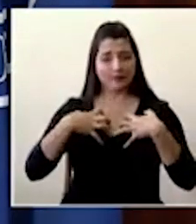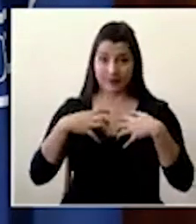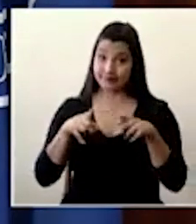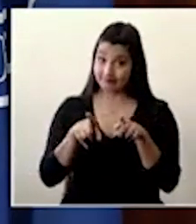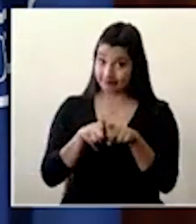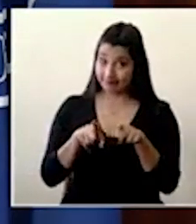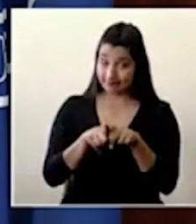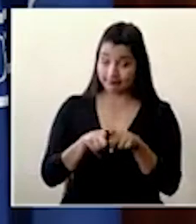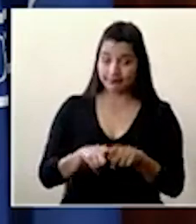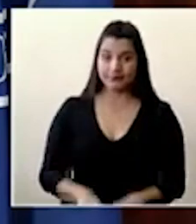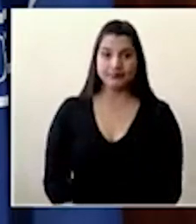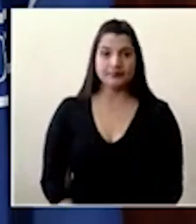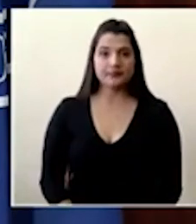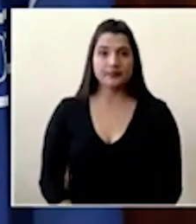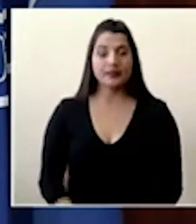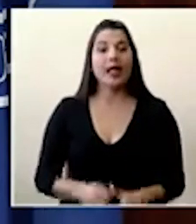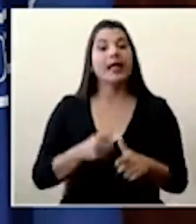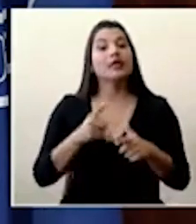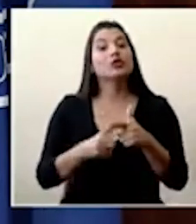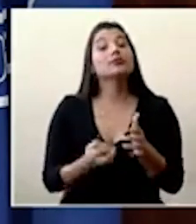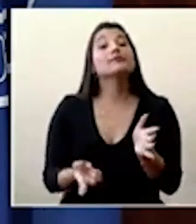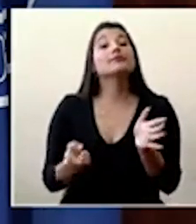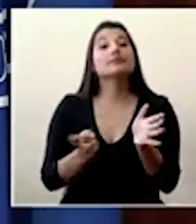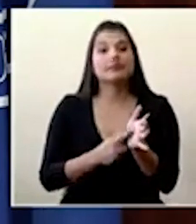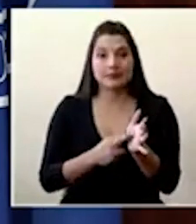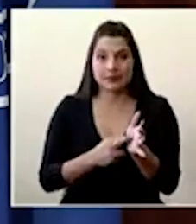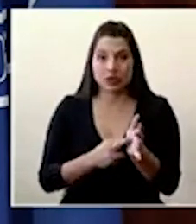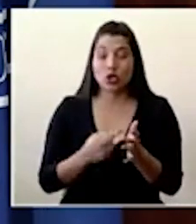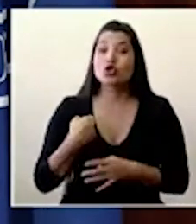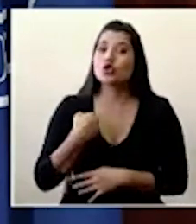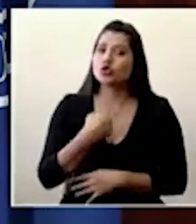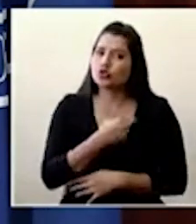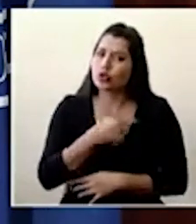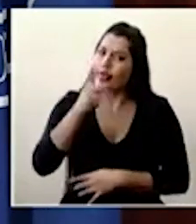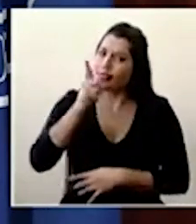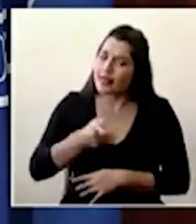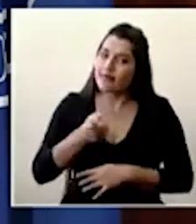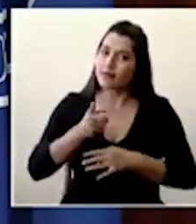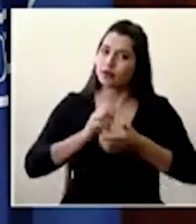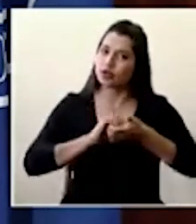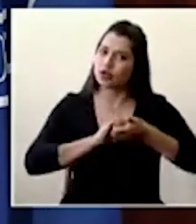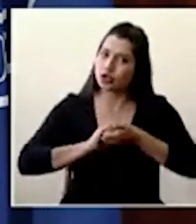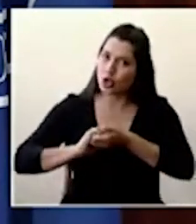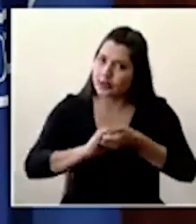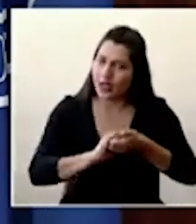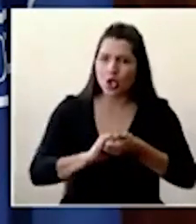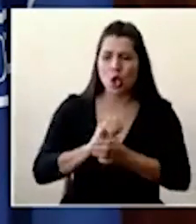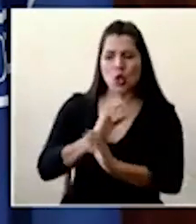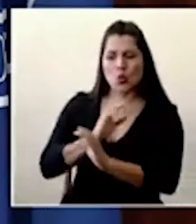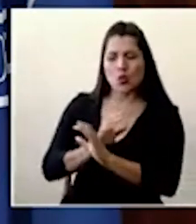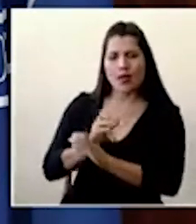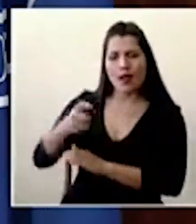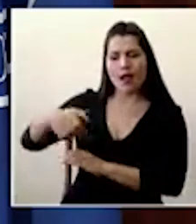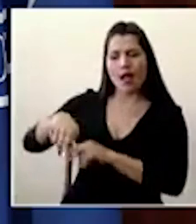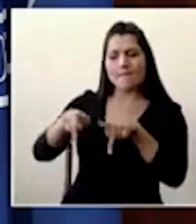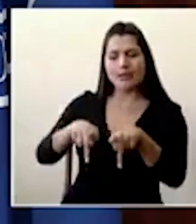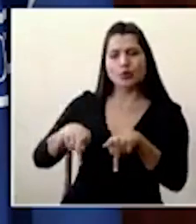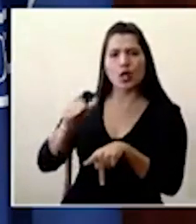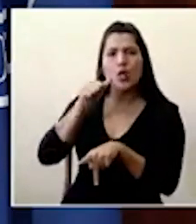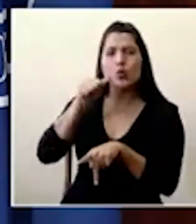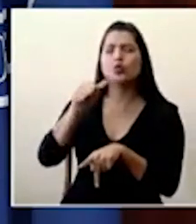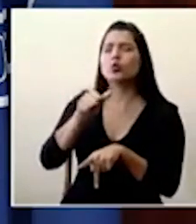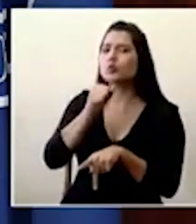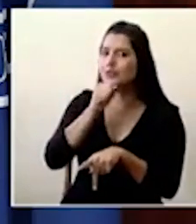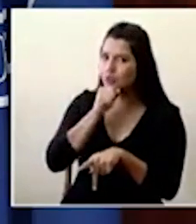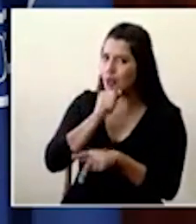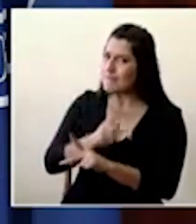Así que vuelvo a indicar, tenemos que ser solidarios con los adultos mayores y protegerlos mucho más a